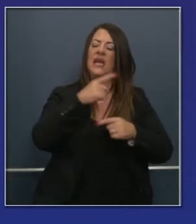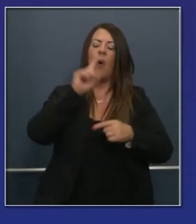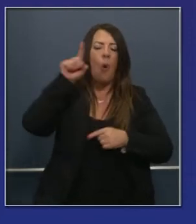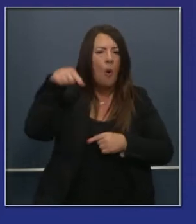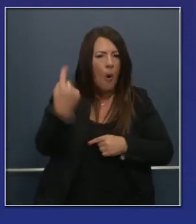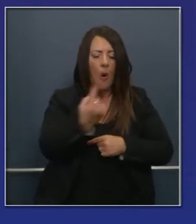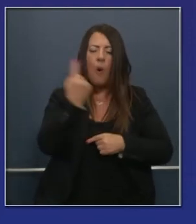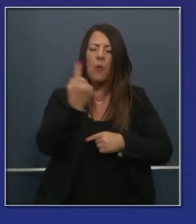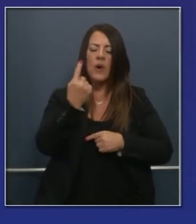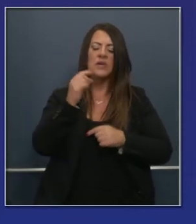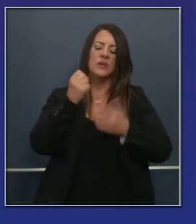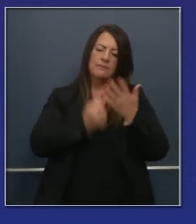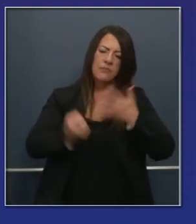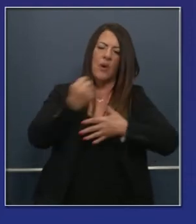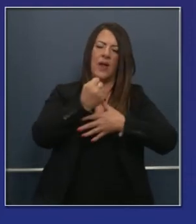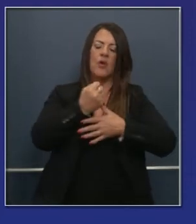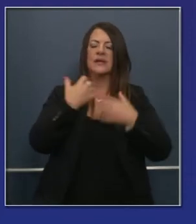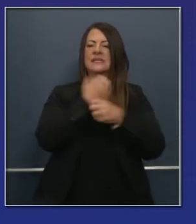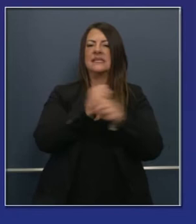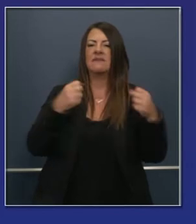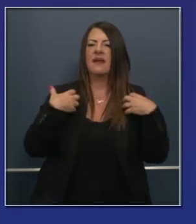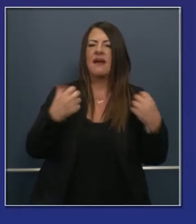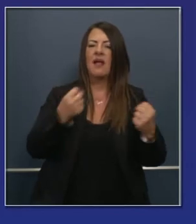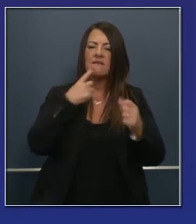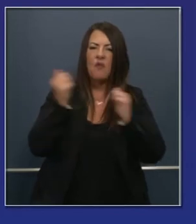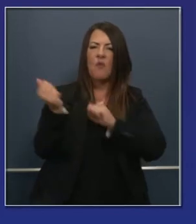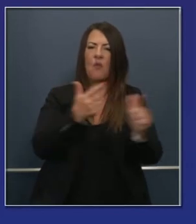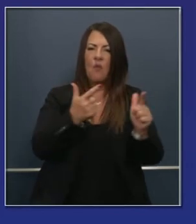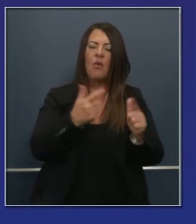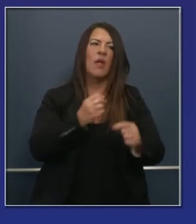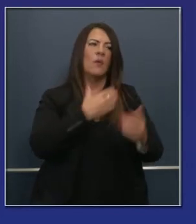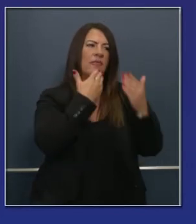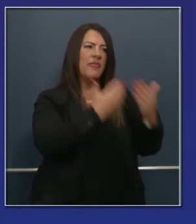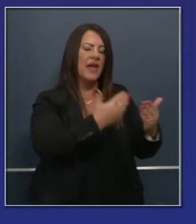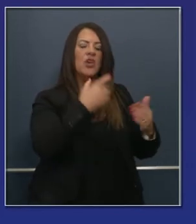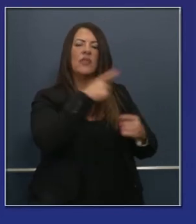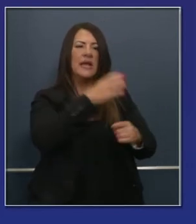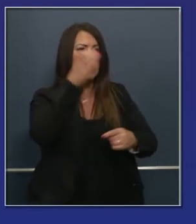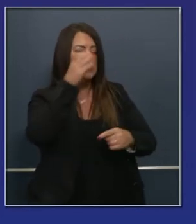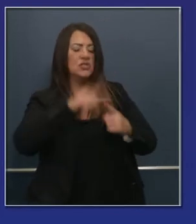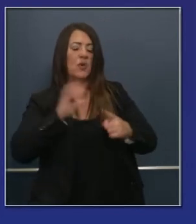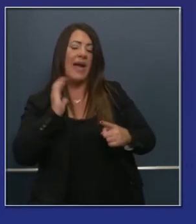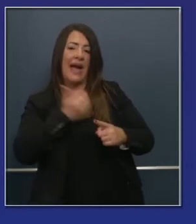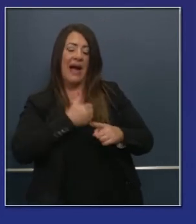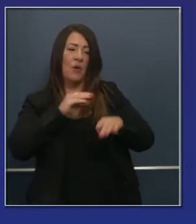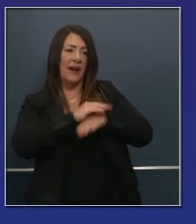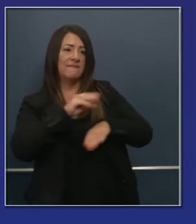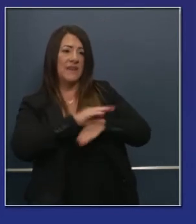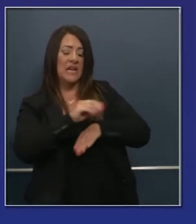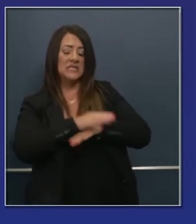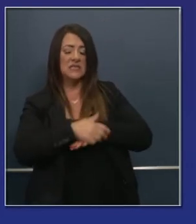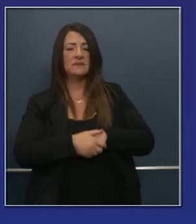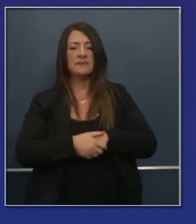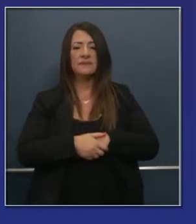pública en primer lugar y que está interesado en juntar, presentar un equipo de trabajo